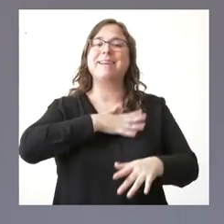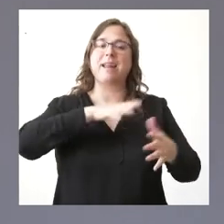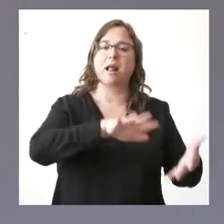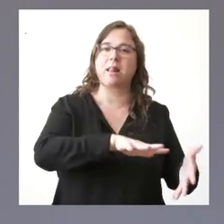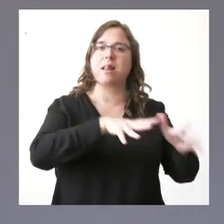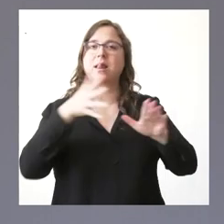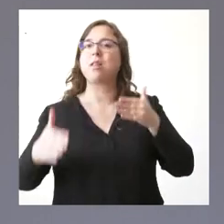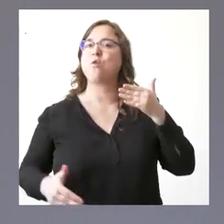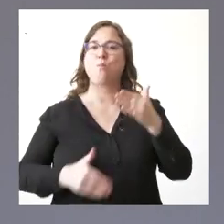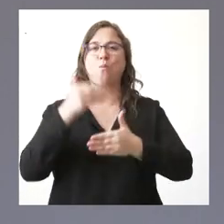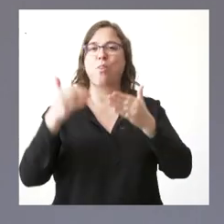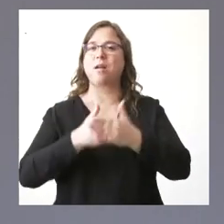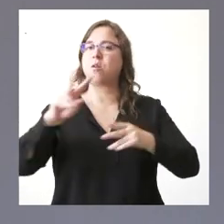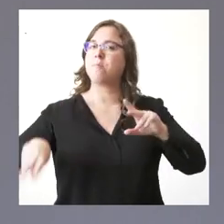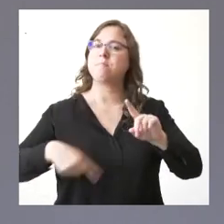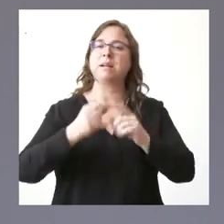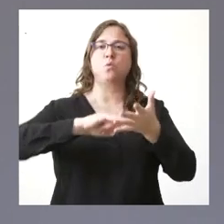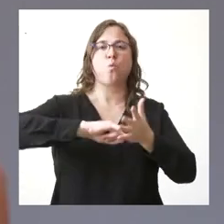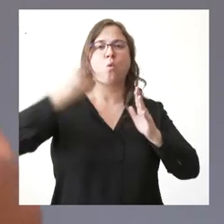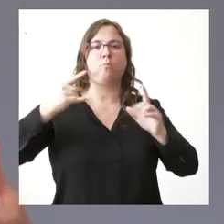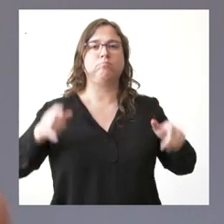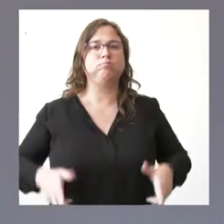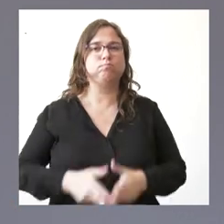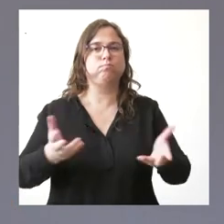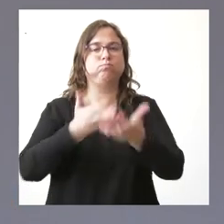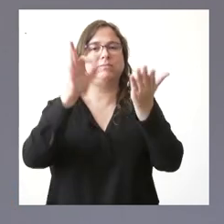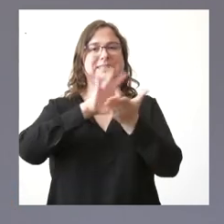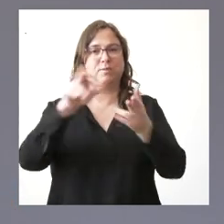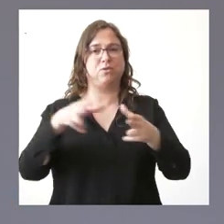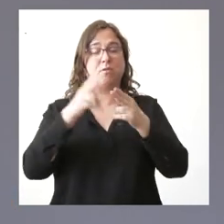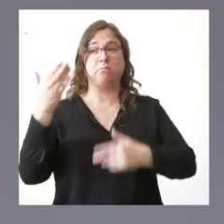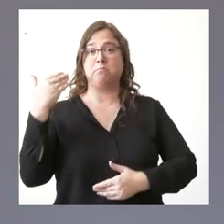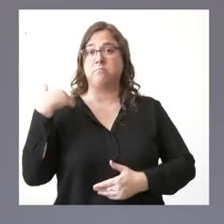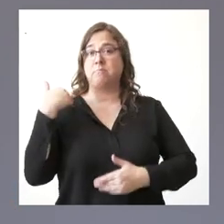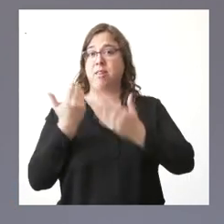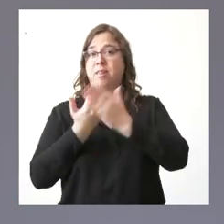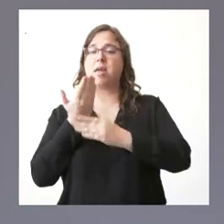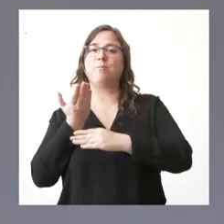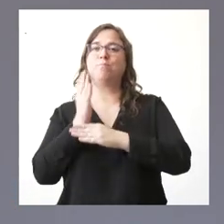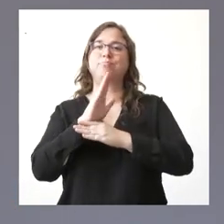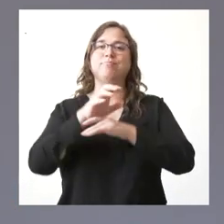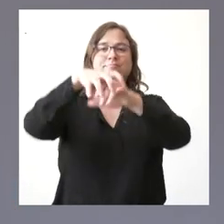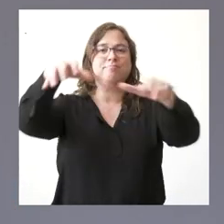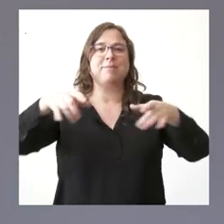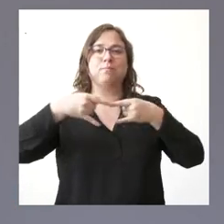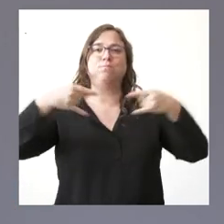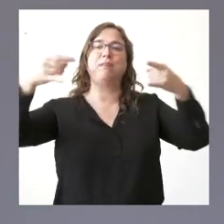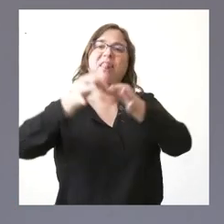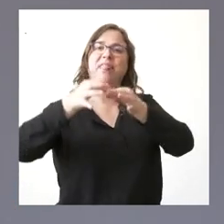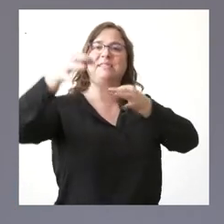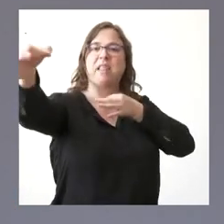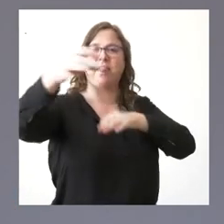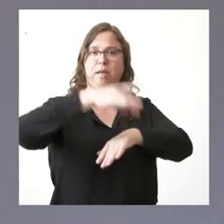innovación en los servicios sociales. Presentábamos hace unos días las estaciones de telemedicina en las